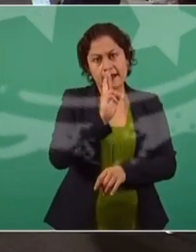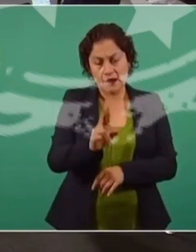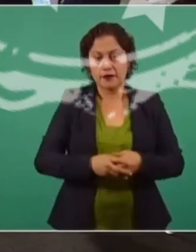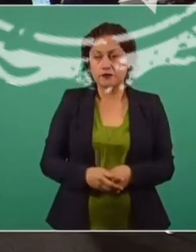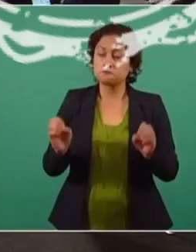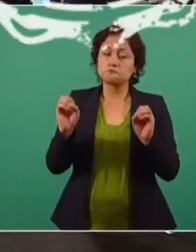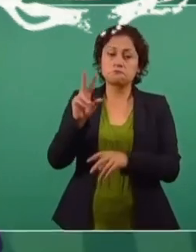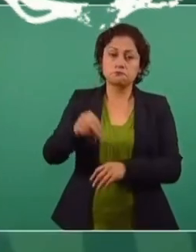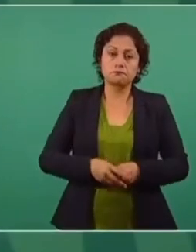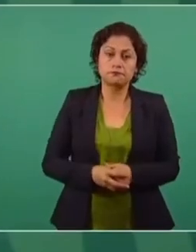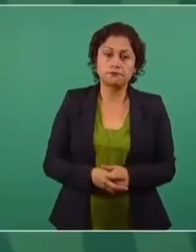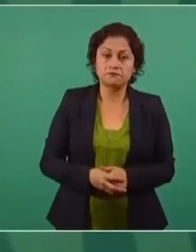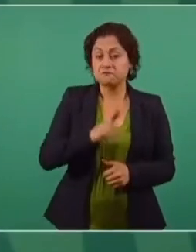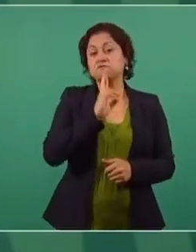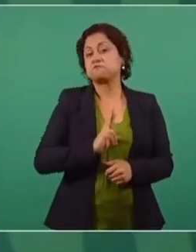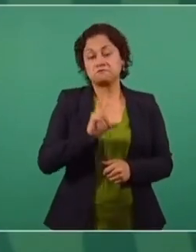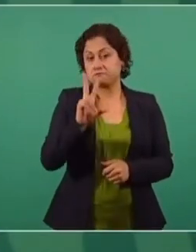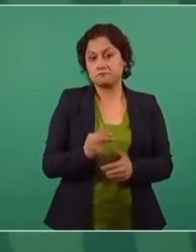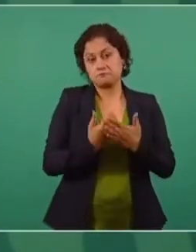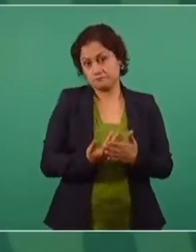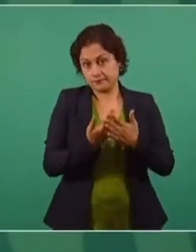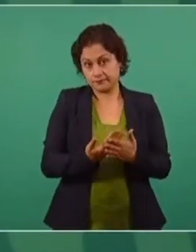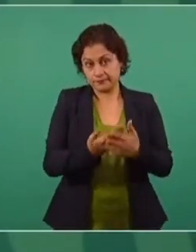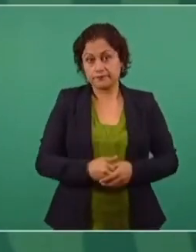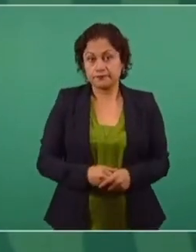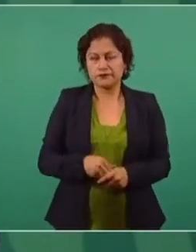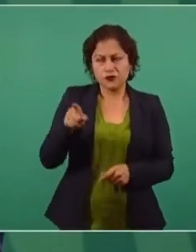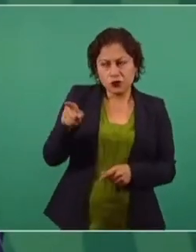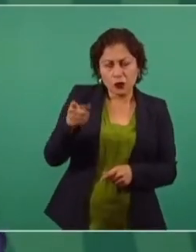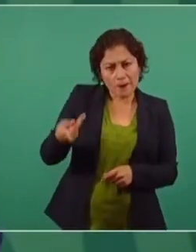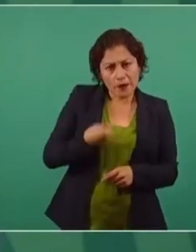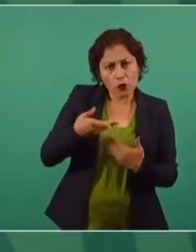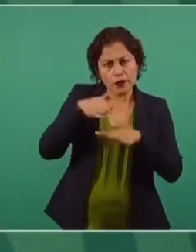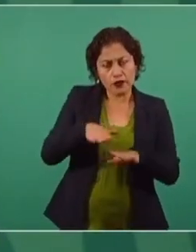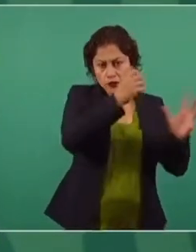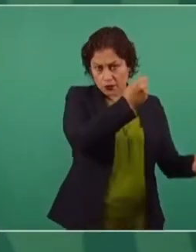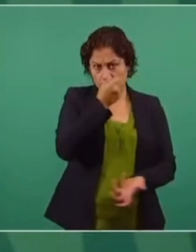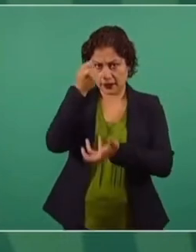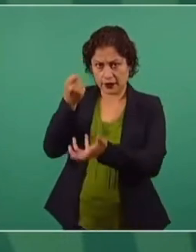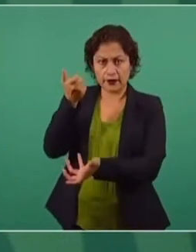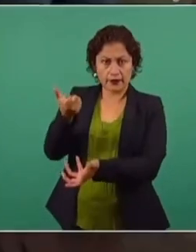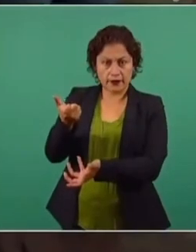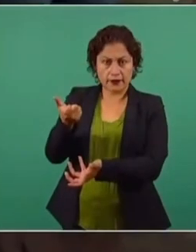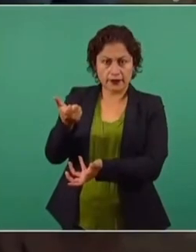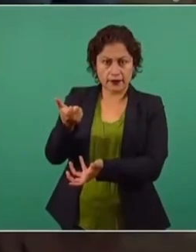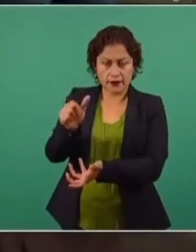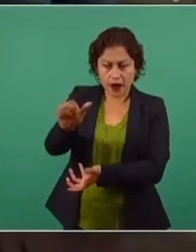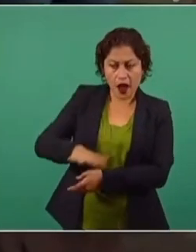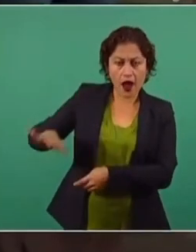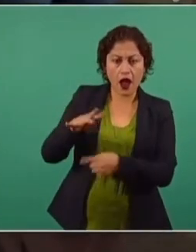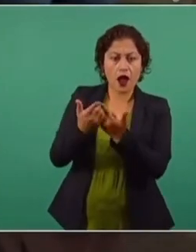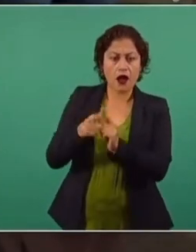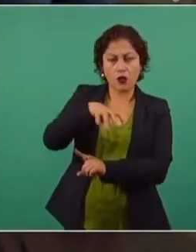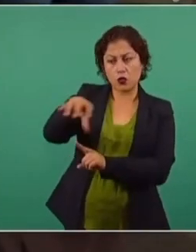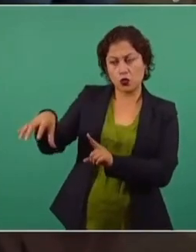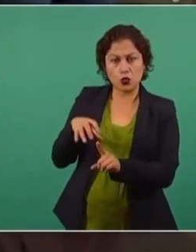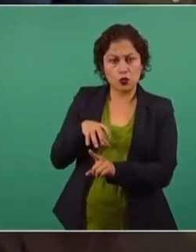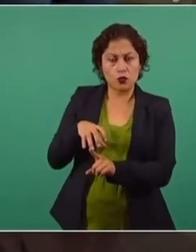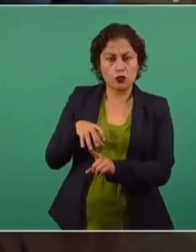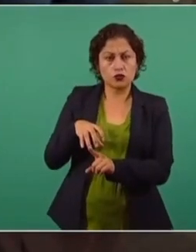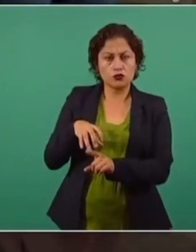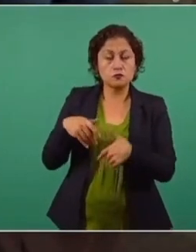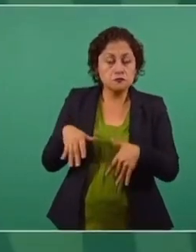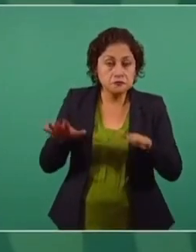No, no ha habido ninguna respuesta, la estamos esperando. Te refieres a lo del financiamiento que reciben organizaciones de la